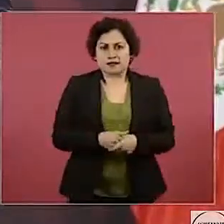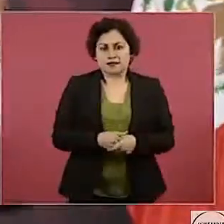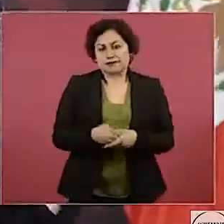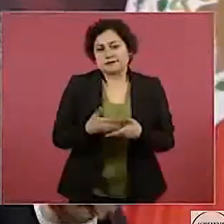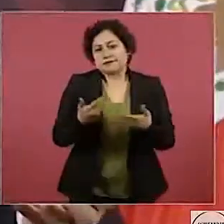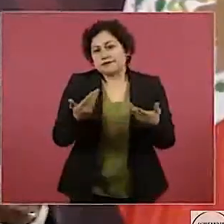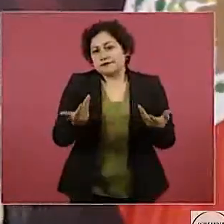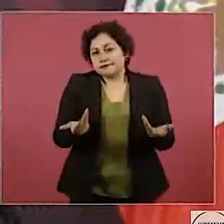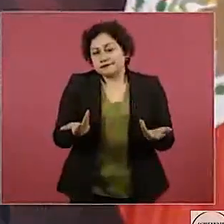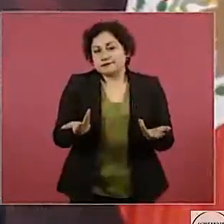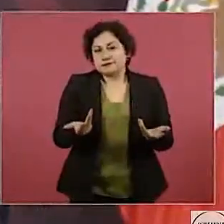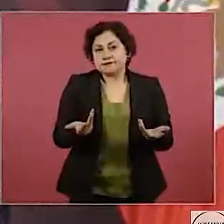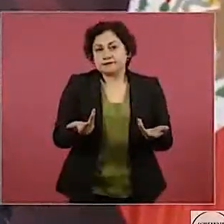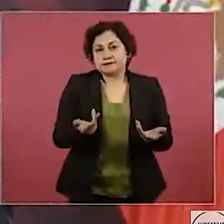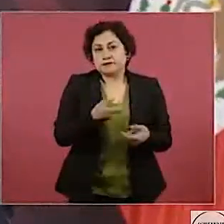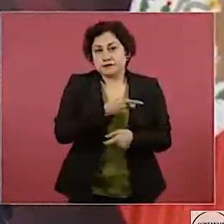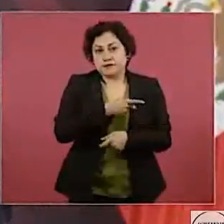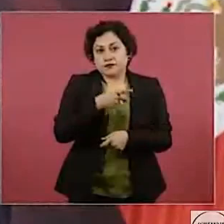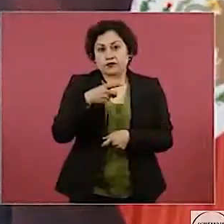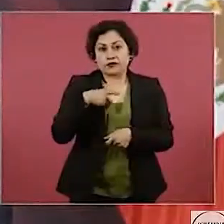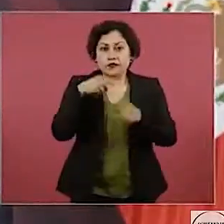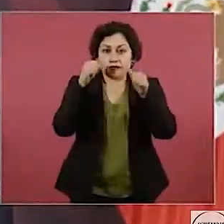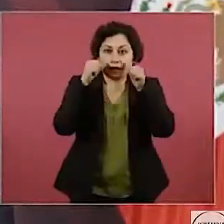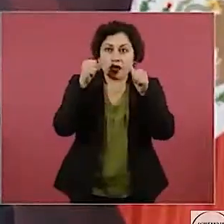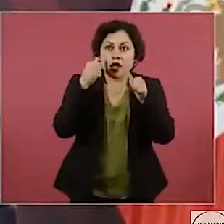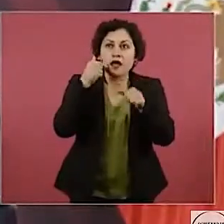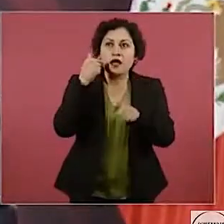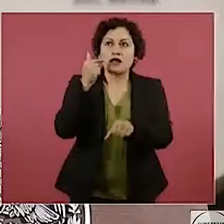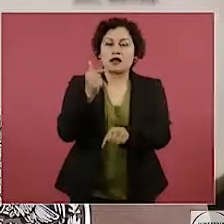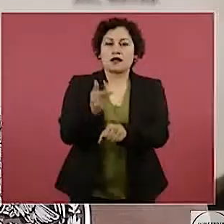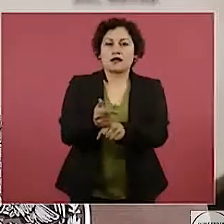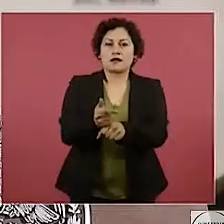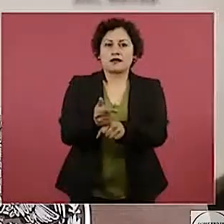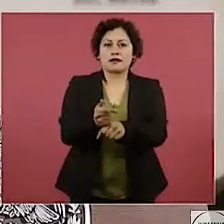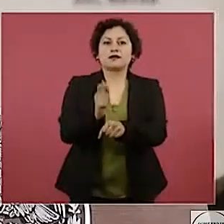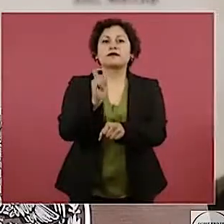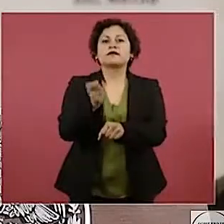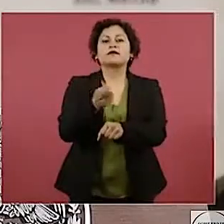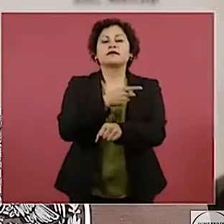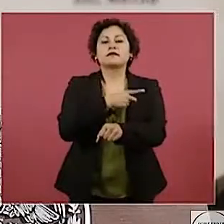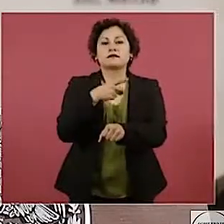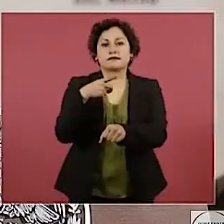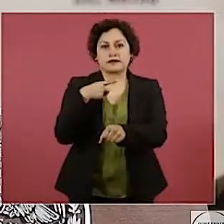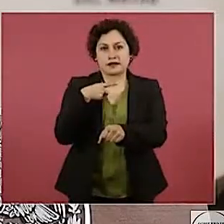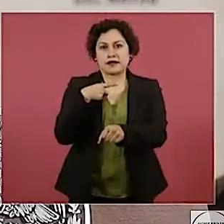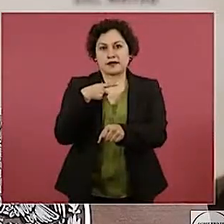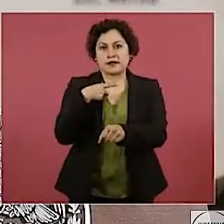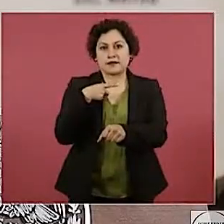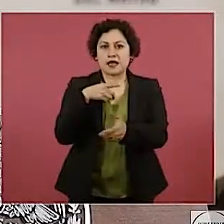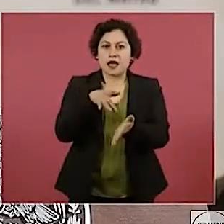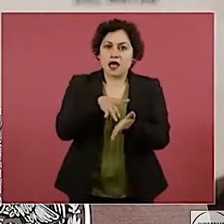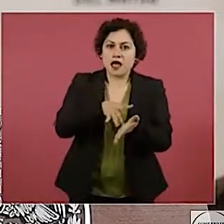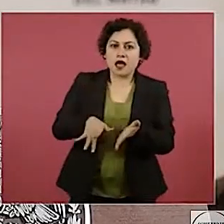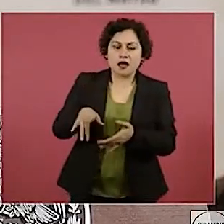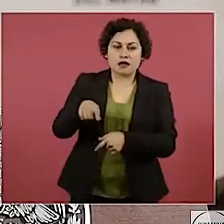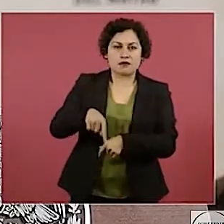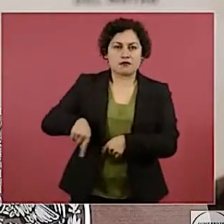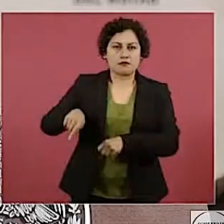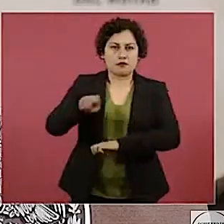pues apoyar empresas públicas